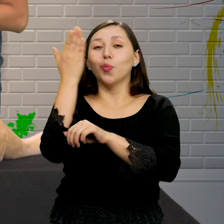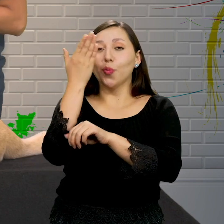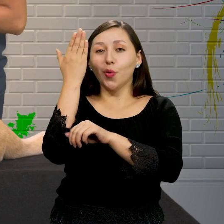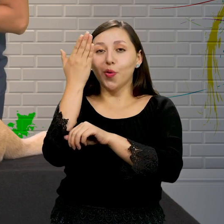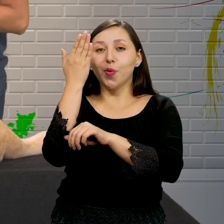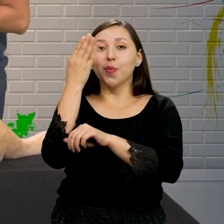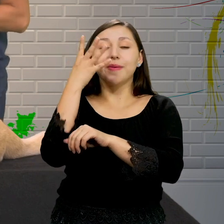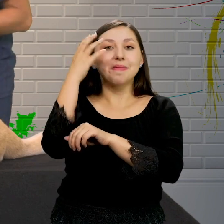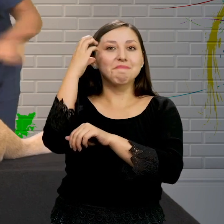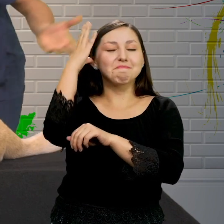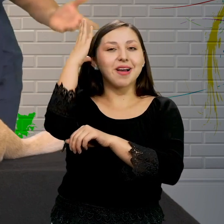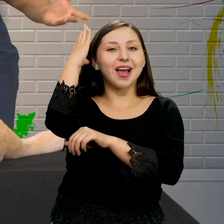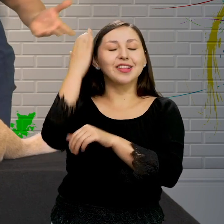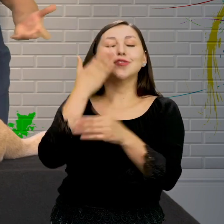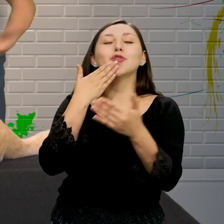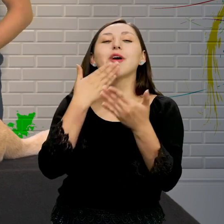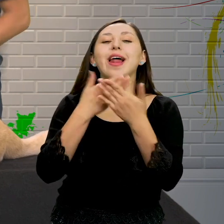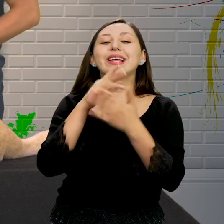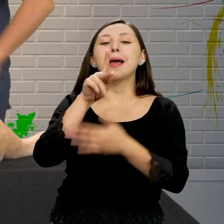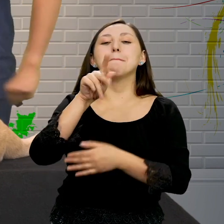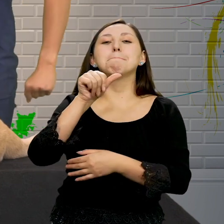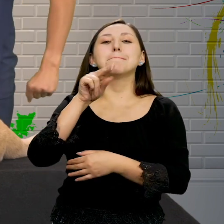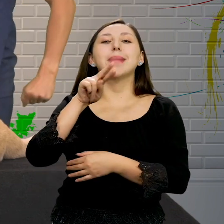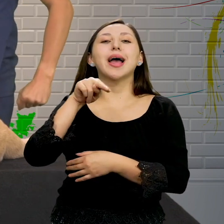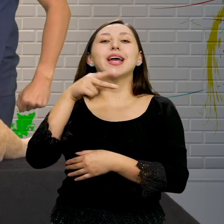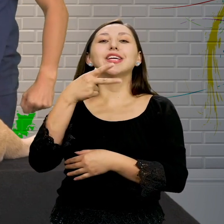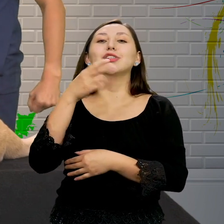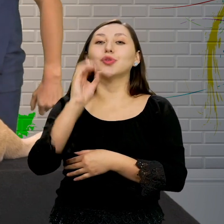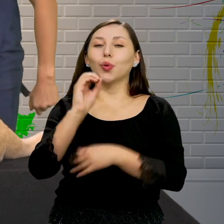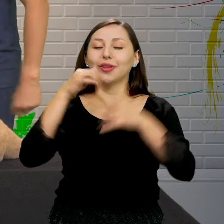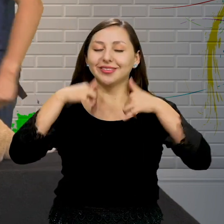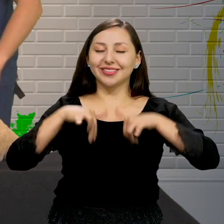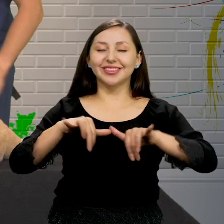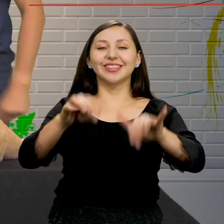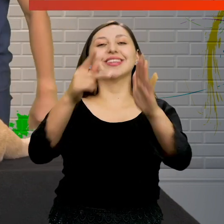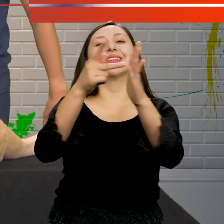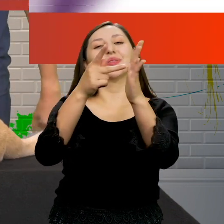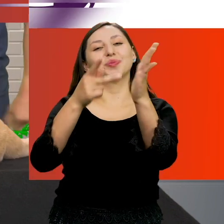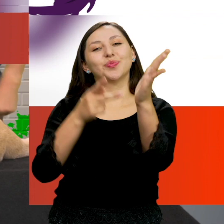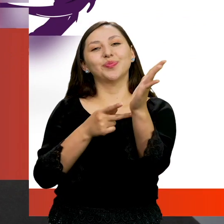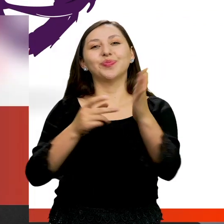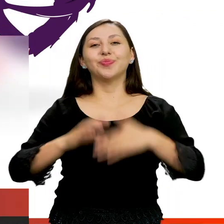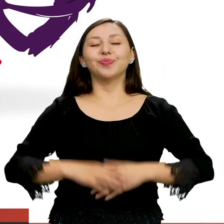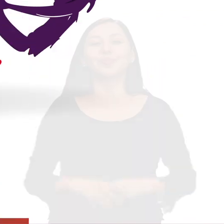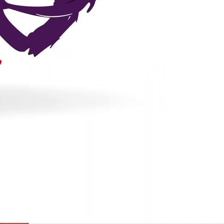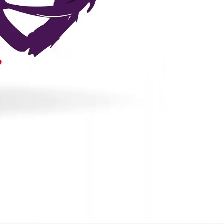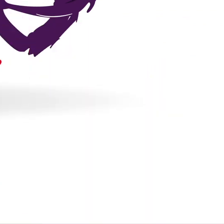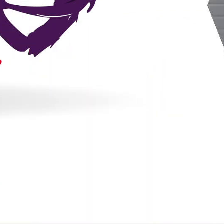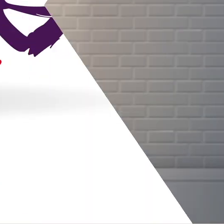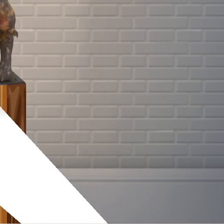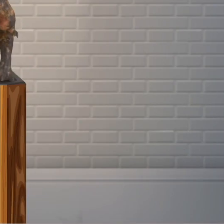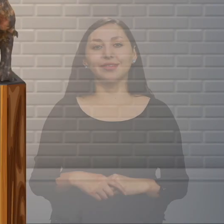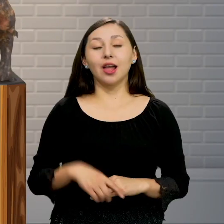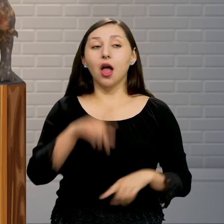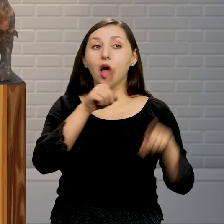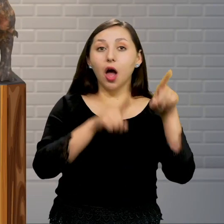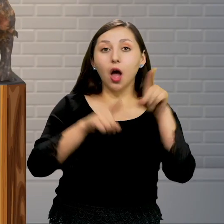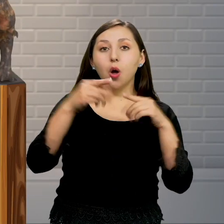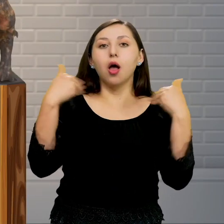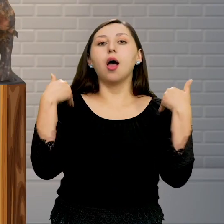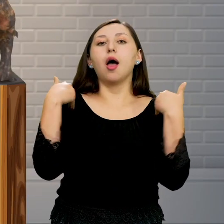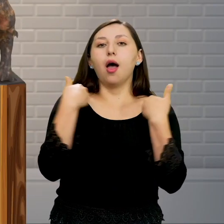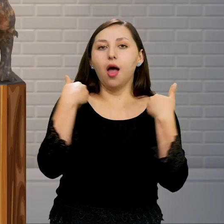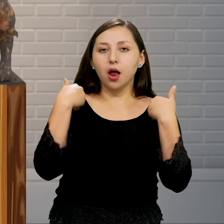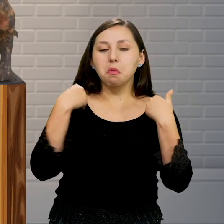En el programa Profe Pancho Gracias Pancho Gracias igual ¡Qué hermoso! Nosotros continuamos Así